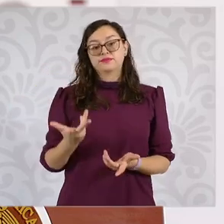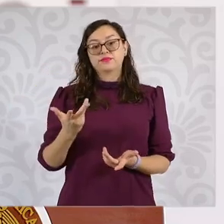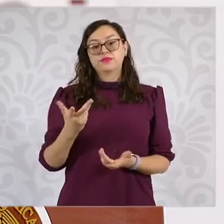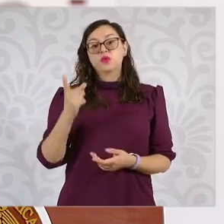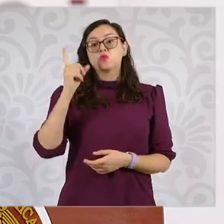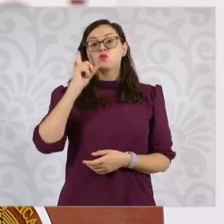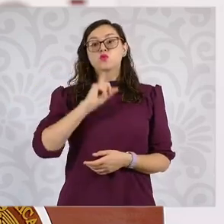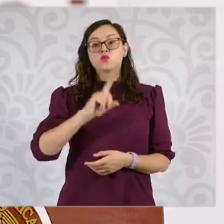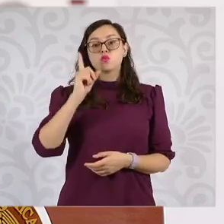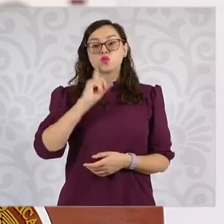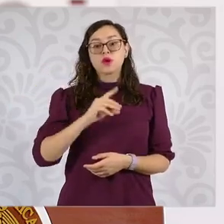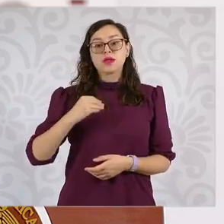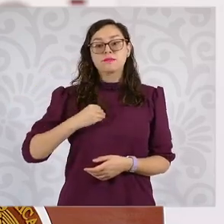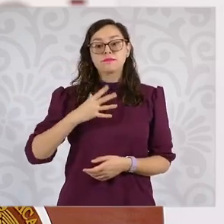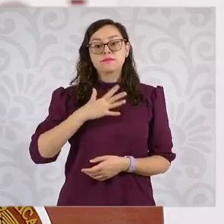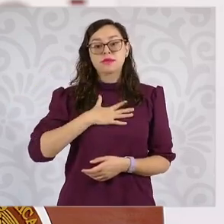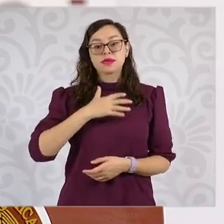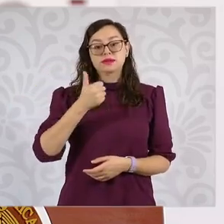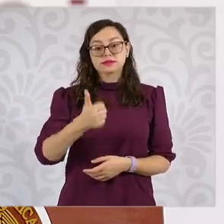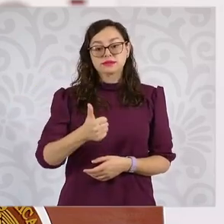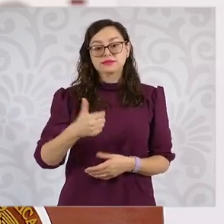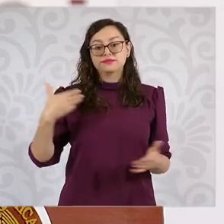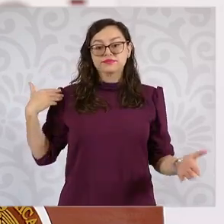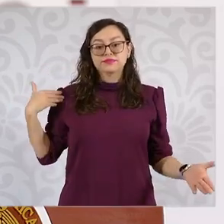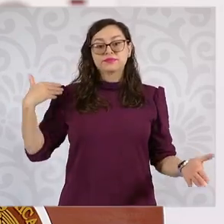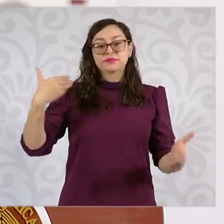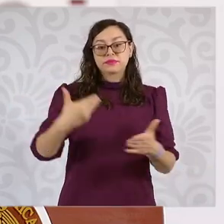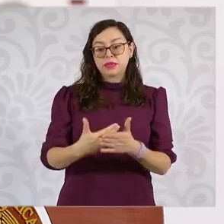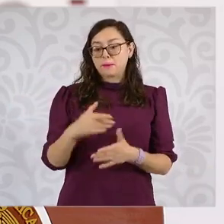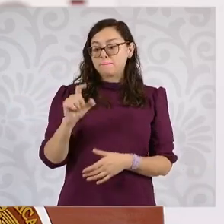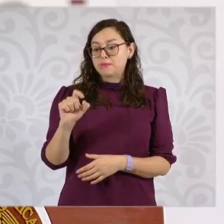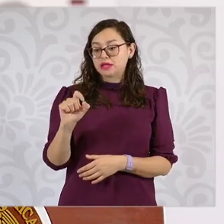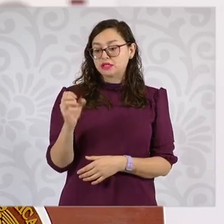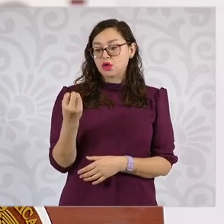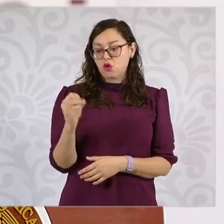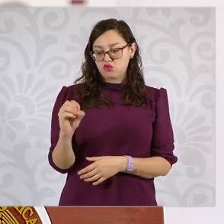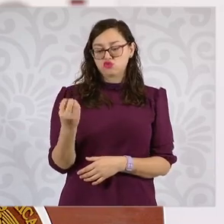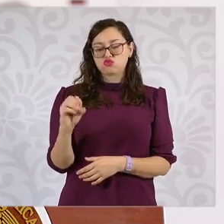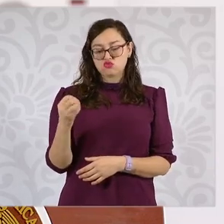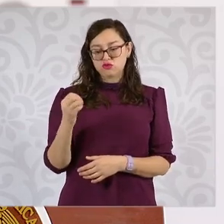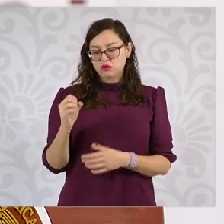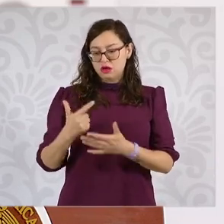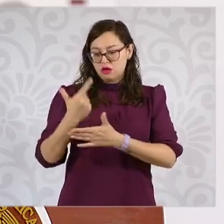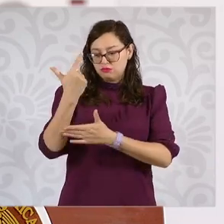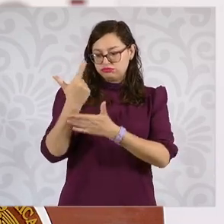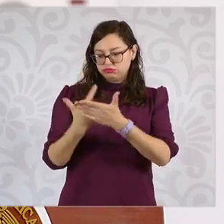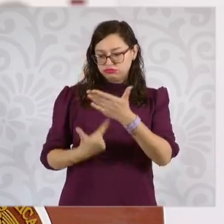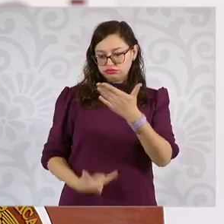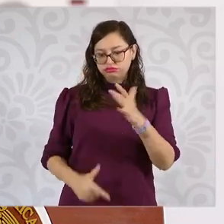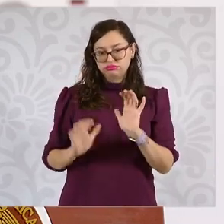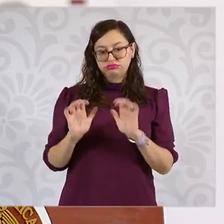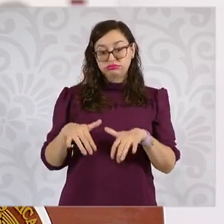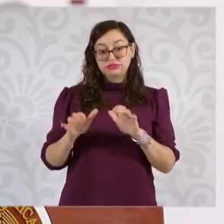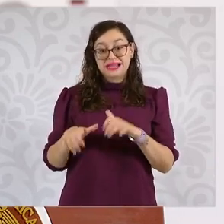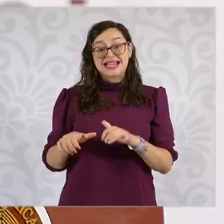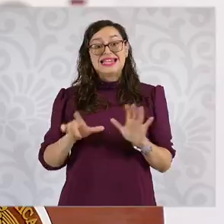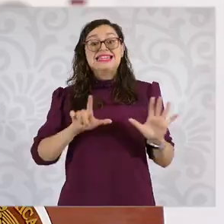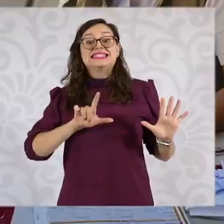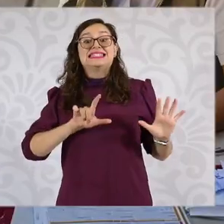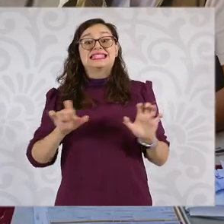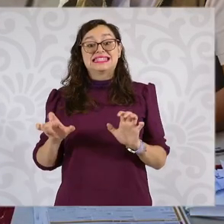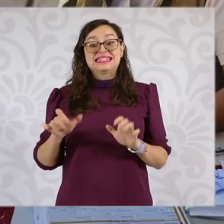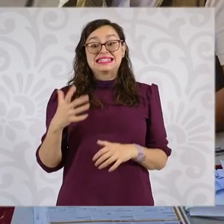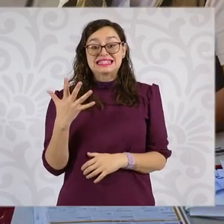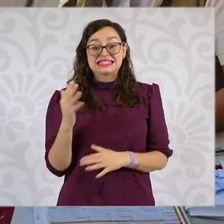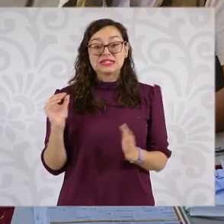mujeres bienestar, al día 20 de octubre, el día de ayer, tenemos registradas casi 705